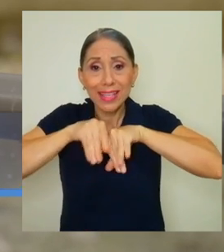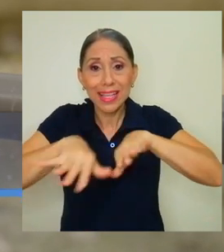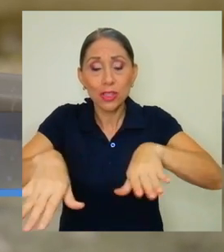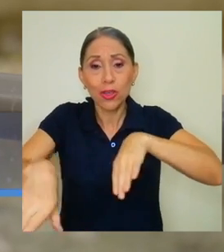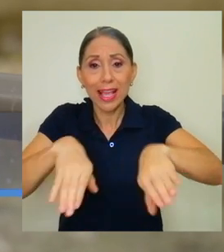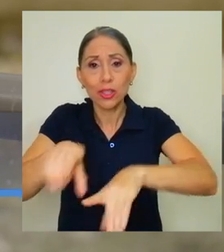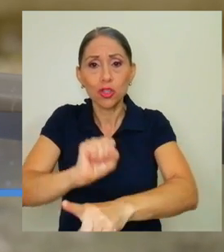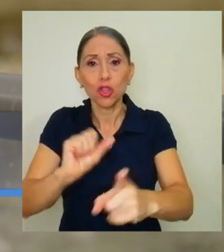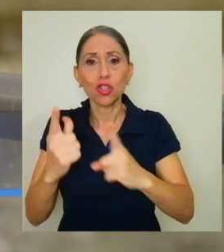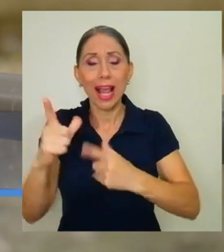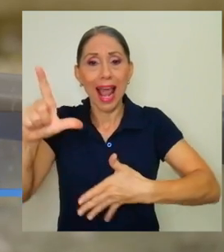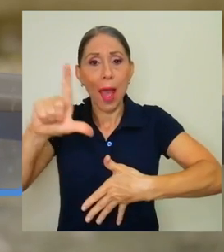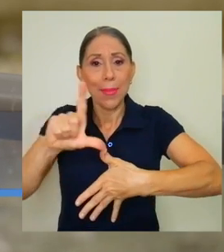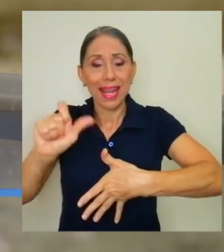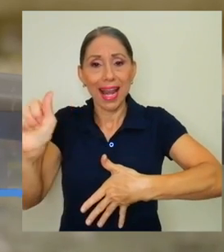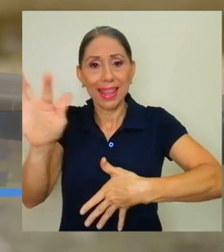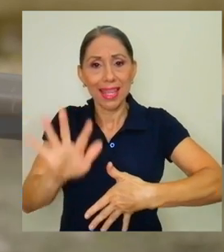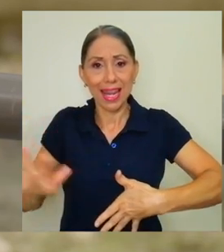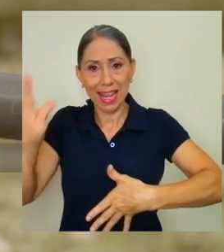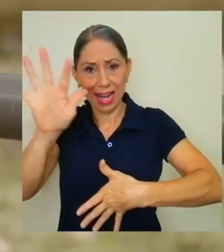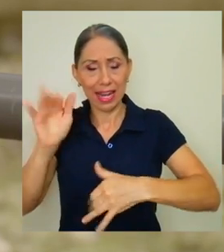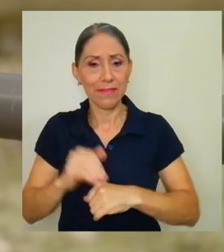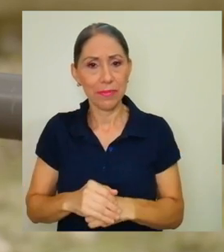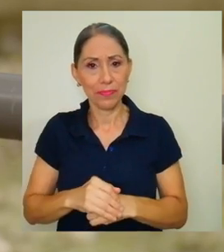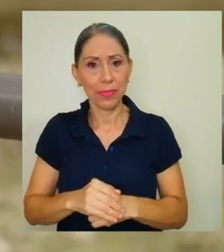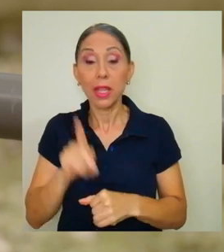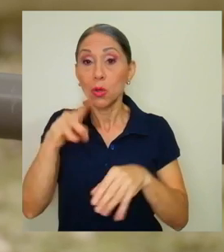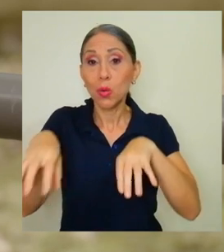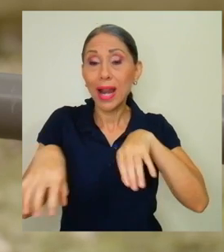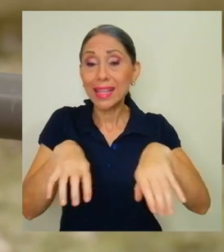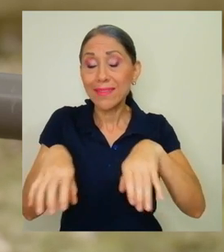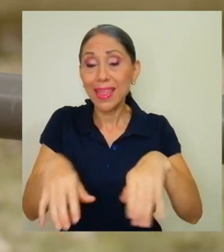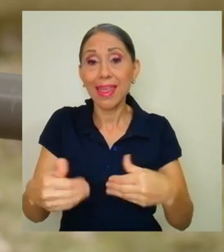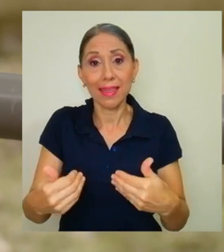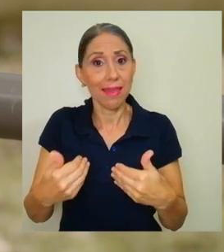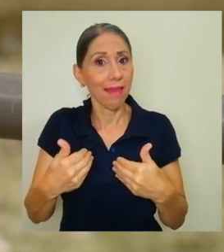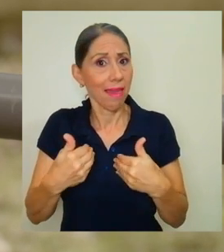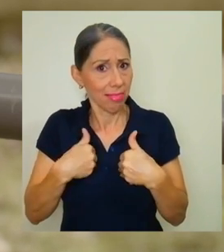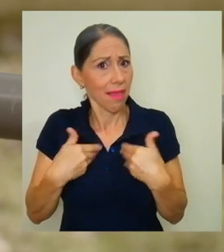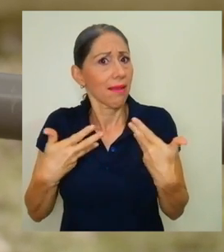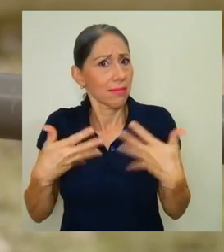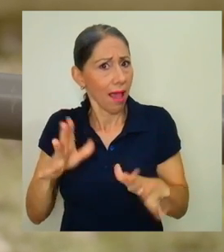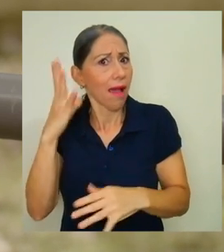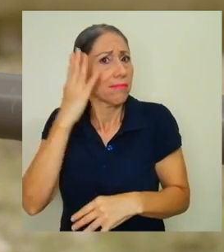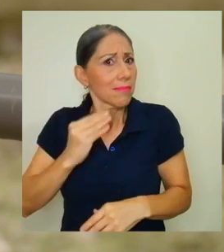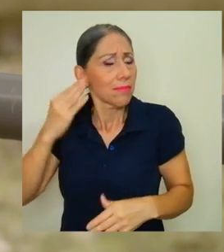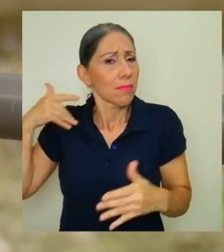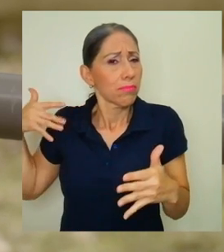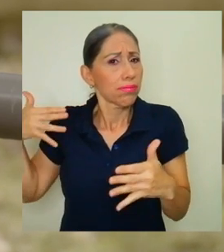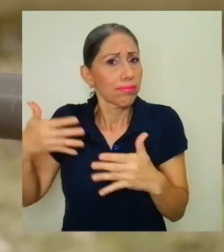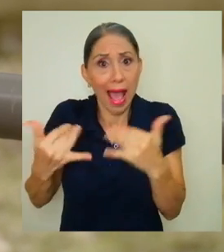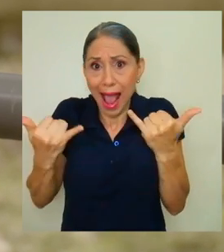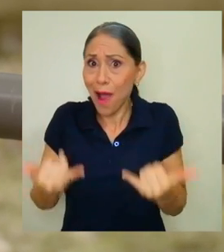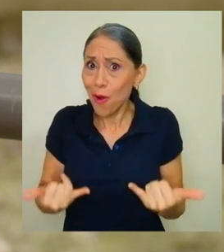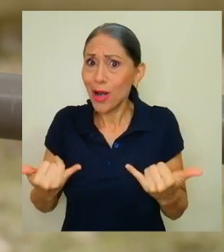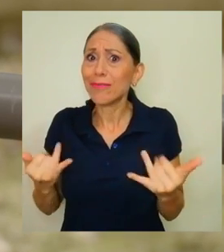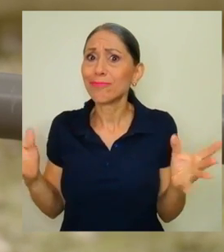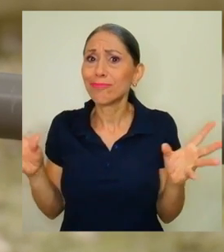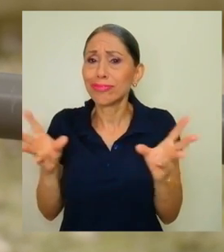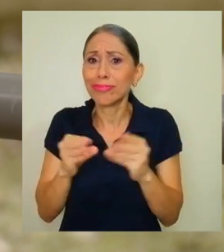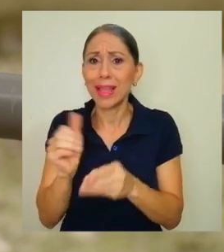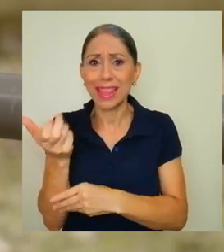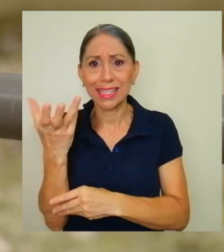social en América Latina y el Caribe. Es una actividad que tiene ya una historia. Este es el XVI